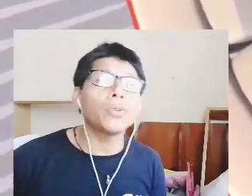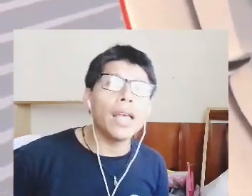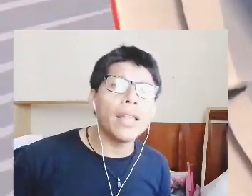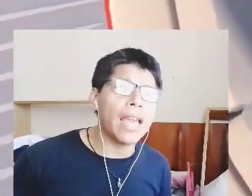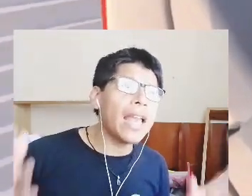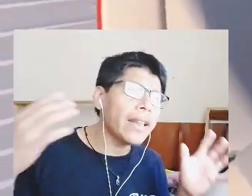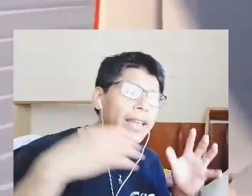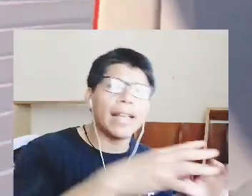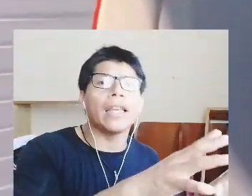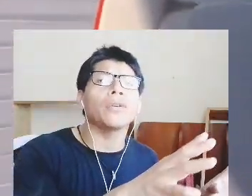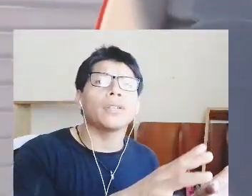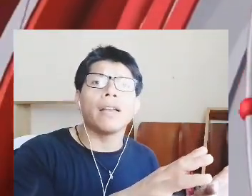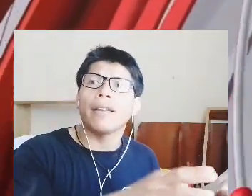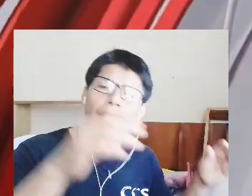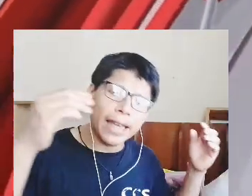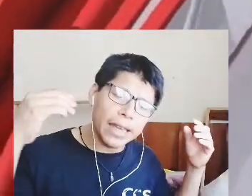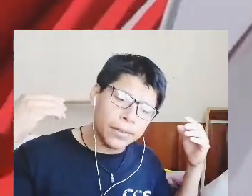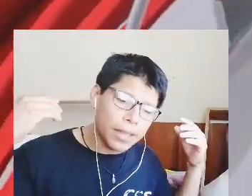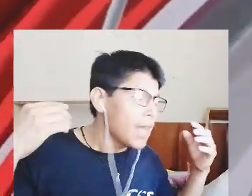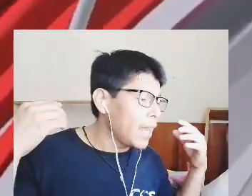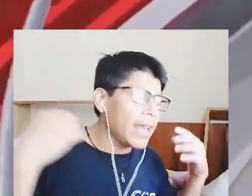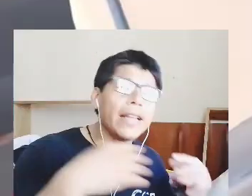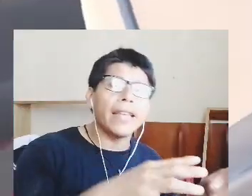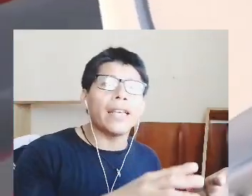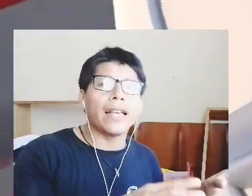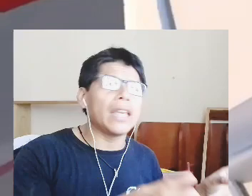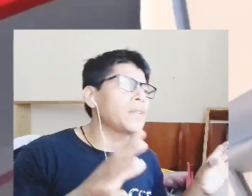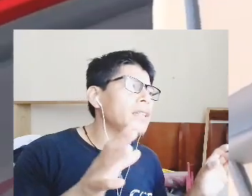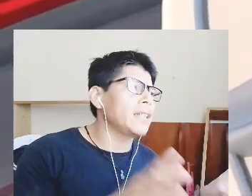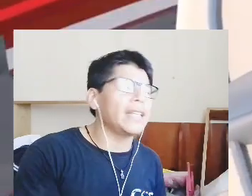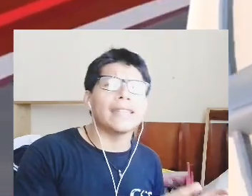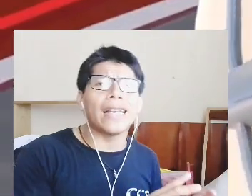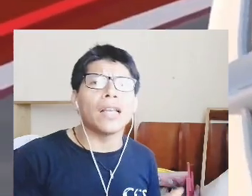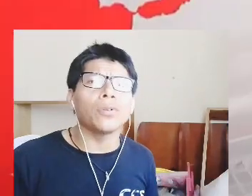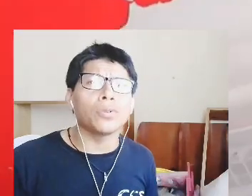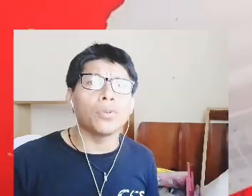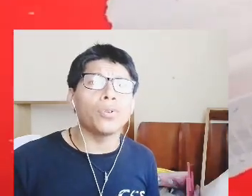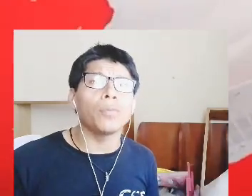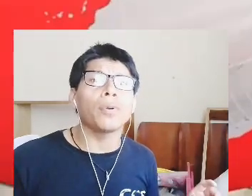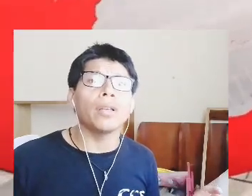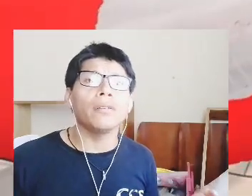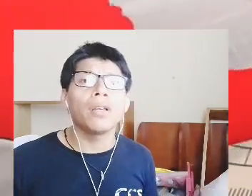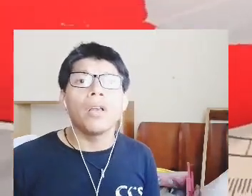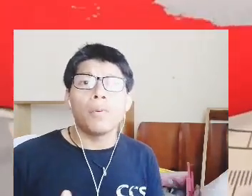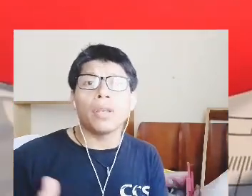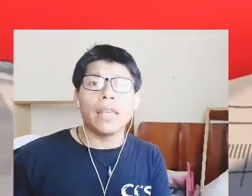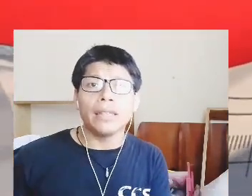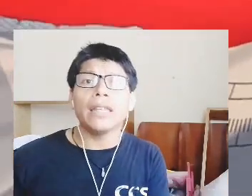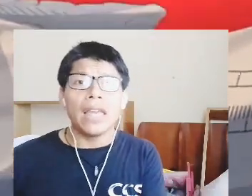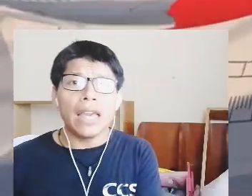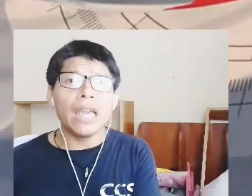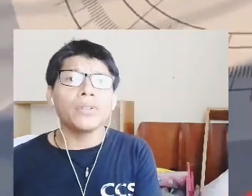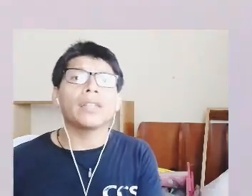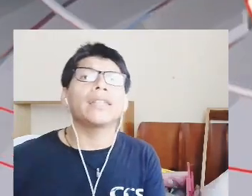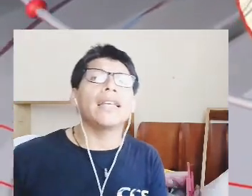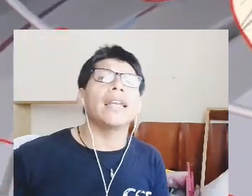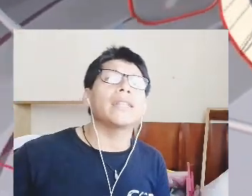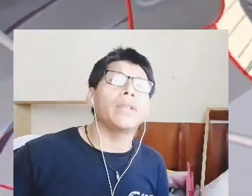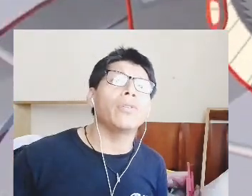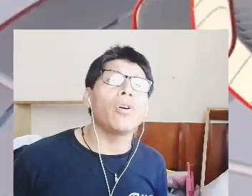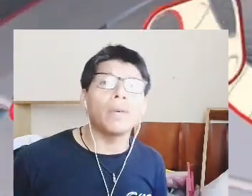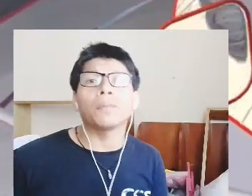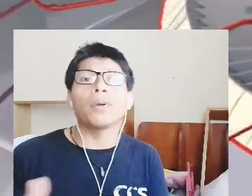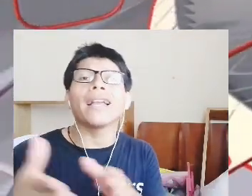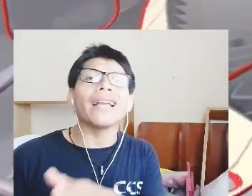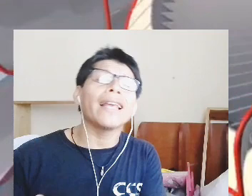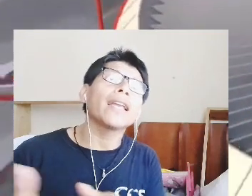hecho no ha hecho nada él deja que ellos hablan él deja que ellos sigan sacando su odio porque porque así ellos se siguen